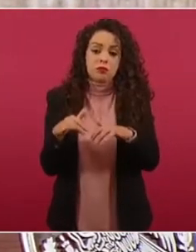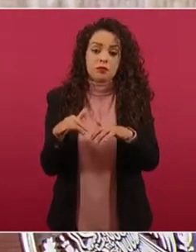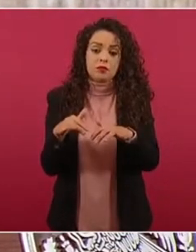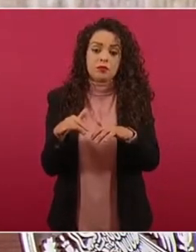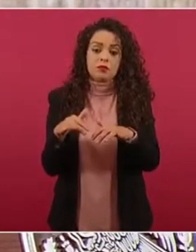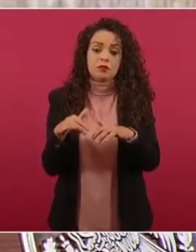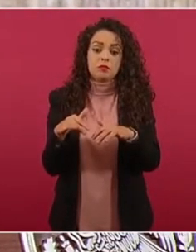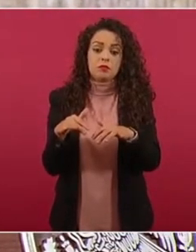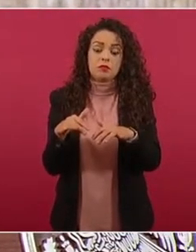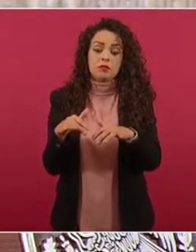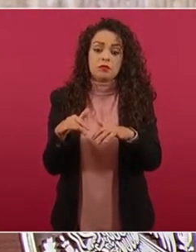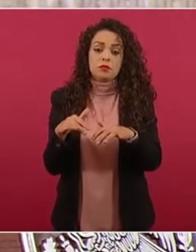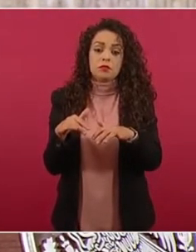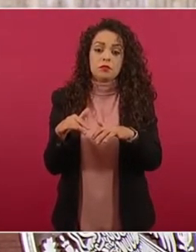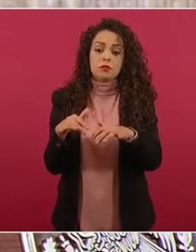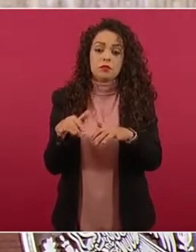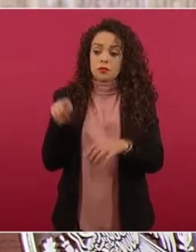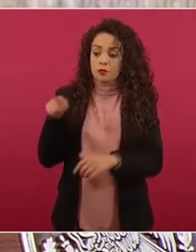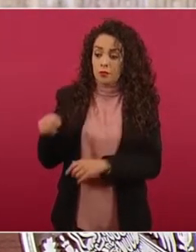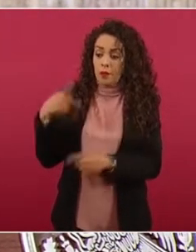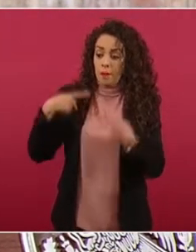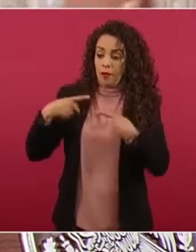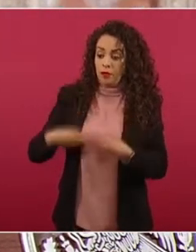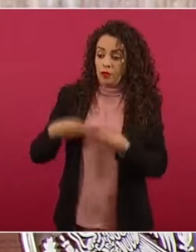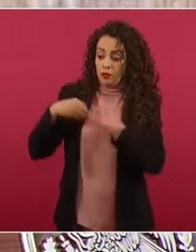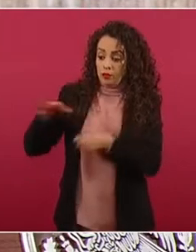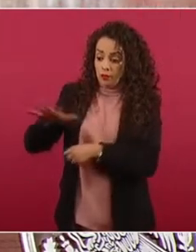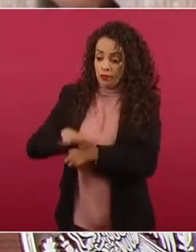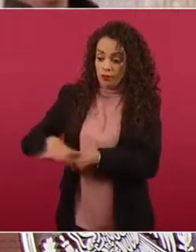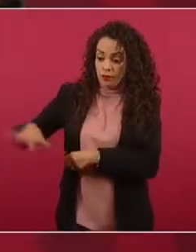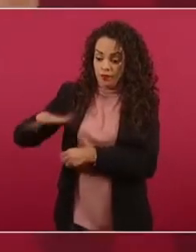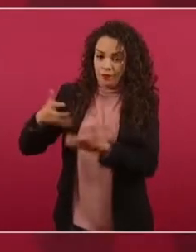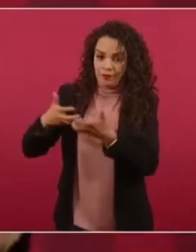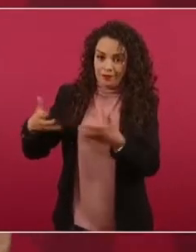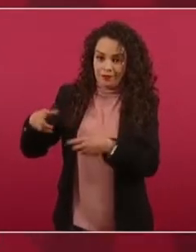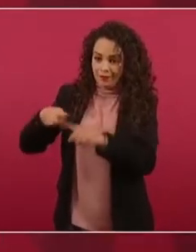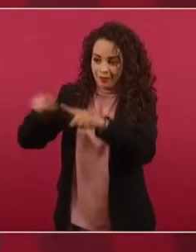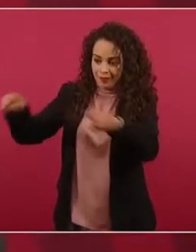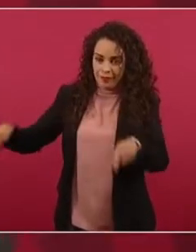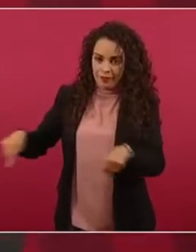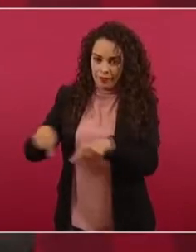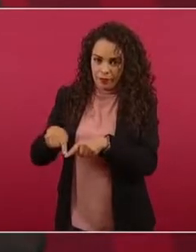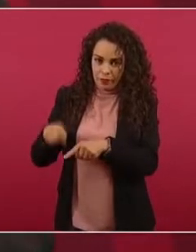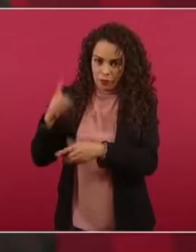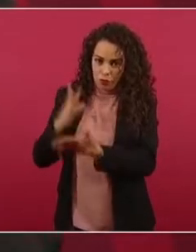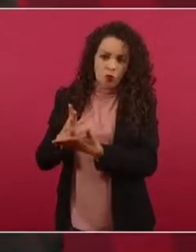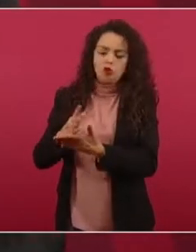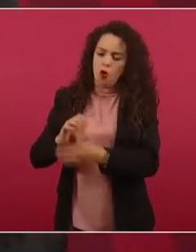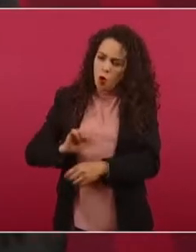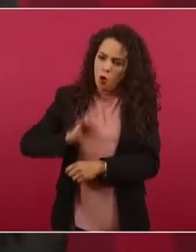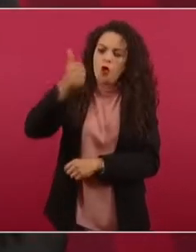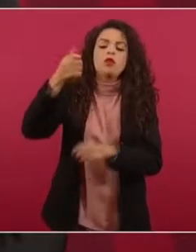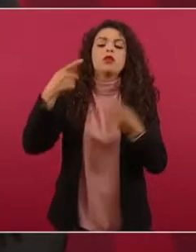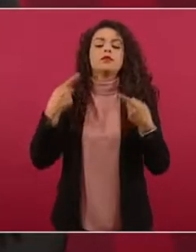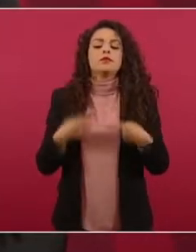no sólo de este ejido, sino otros ciudadanos de